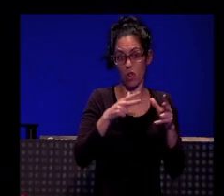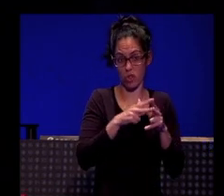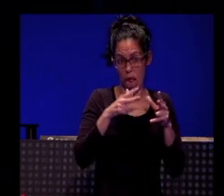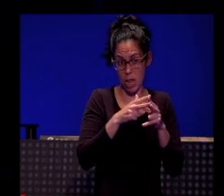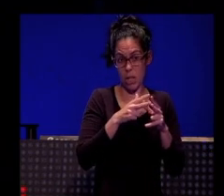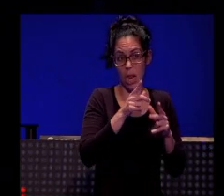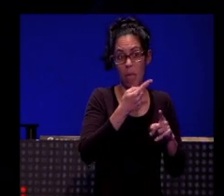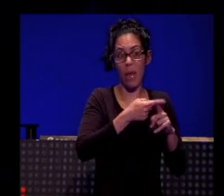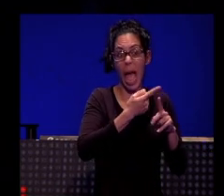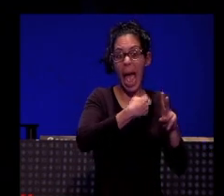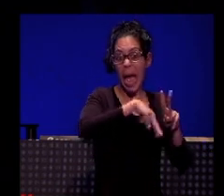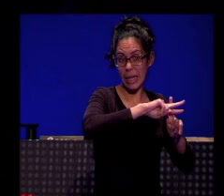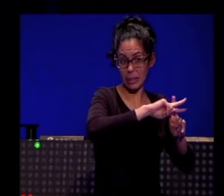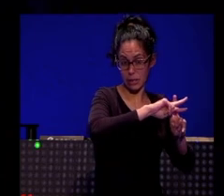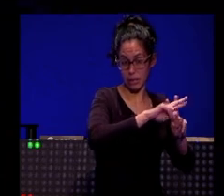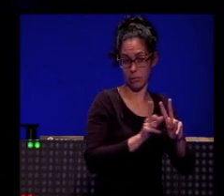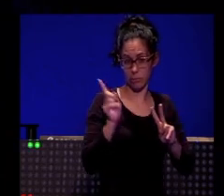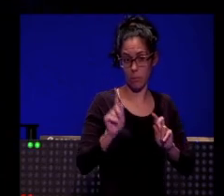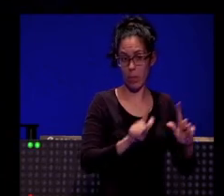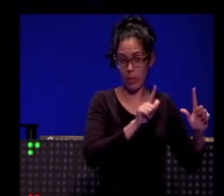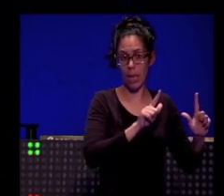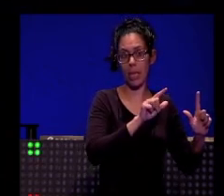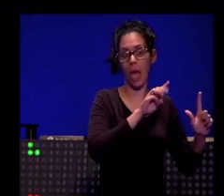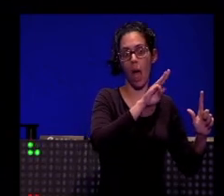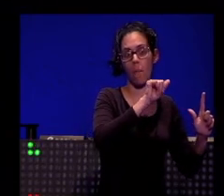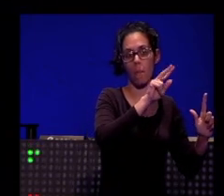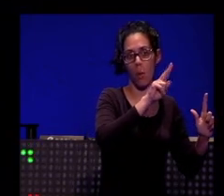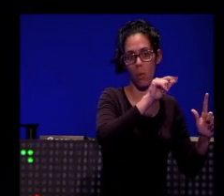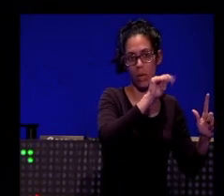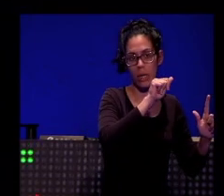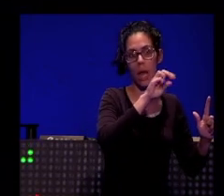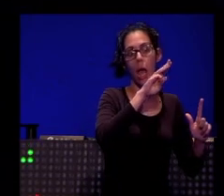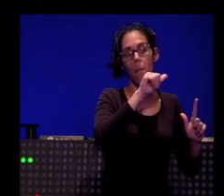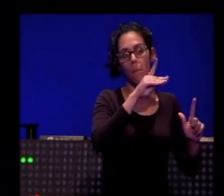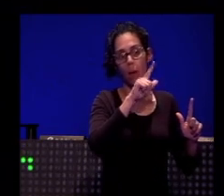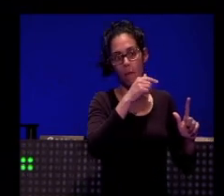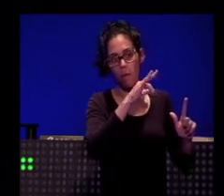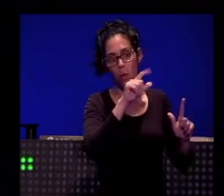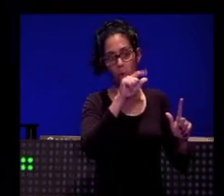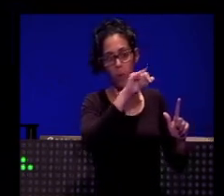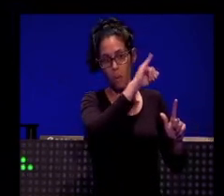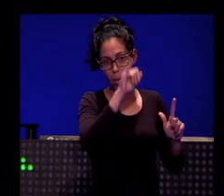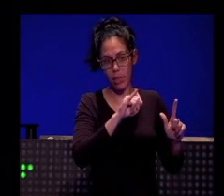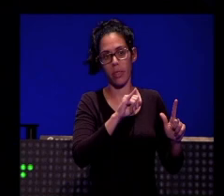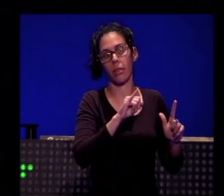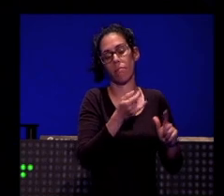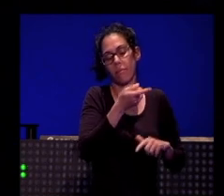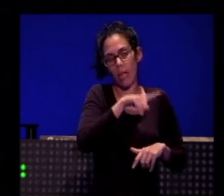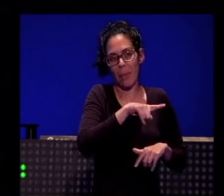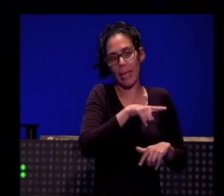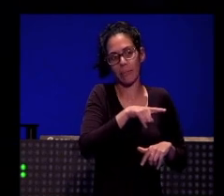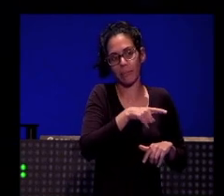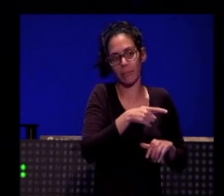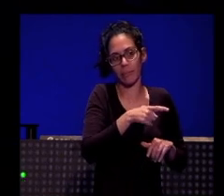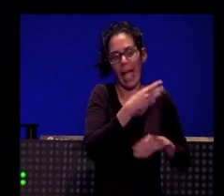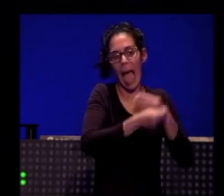propio hashtag que sale en pantalla. A lo mejor Paulina Rubio, Pablo López, como también generan muchísimo alcance, pues ellos también